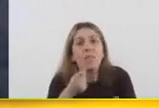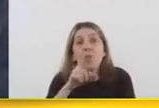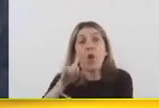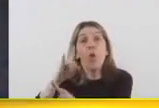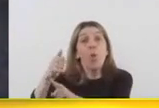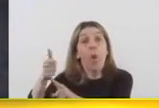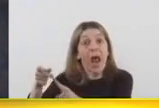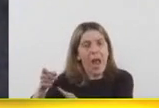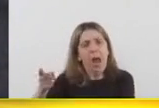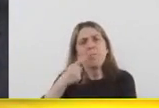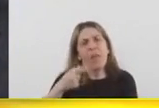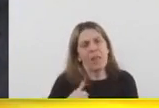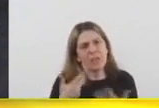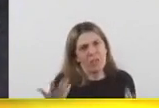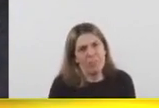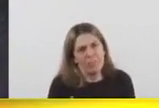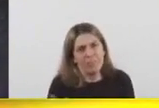y me dice,